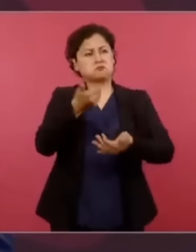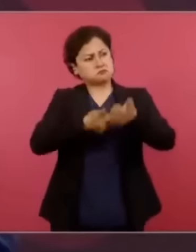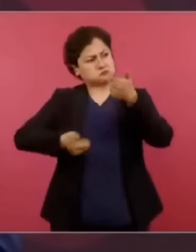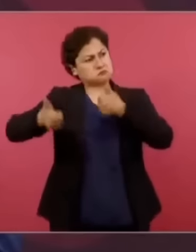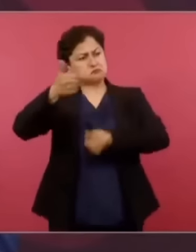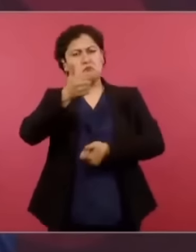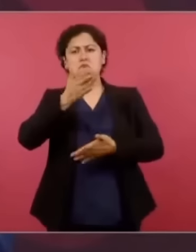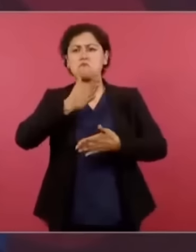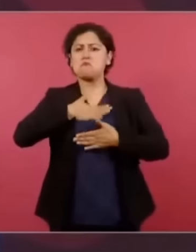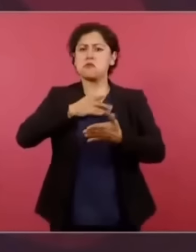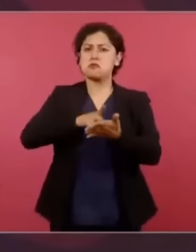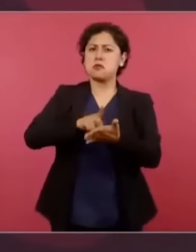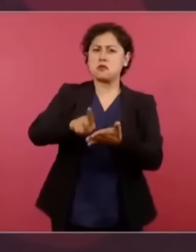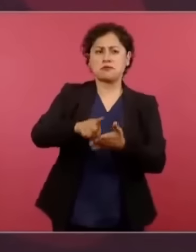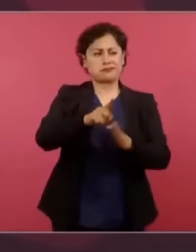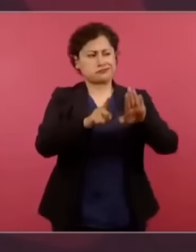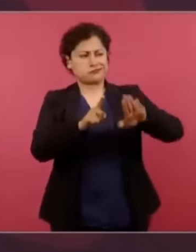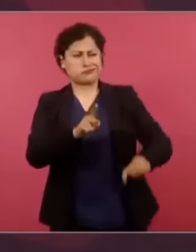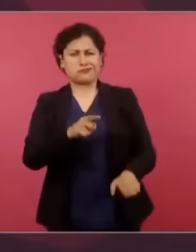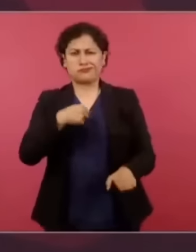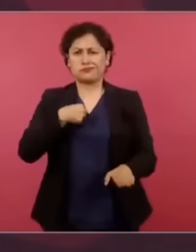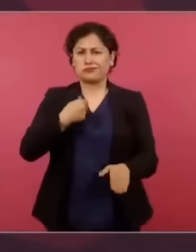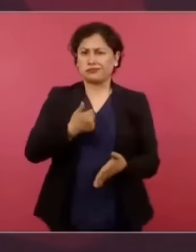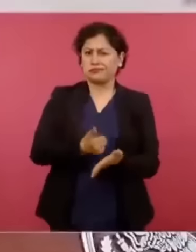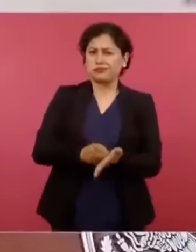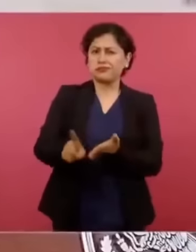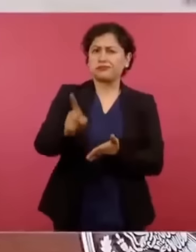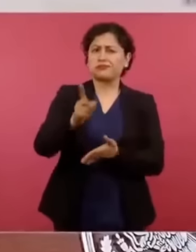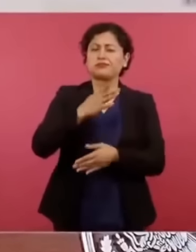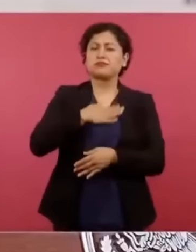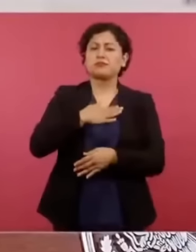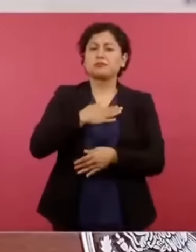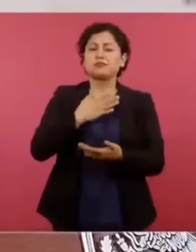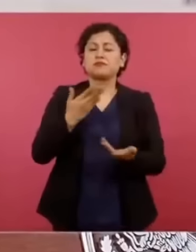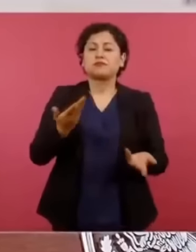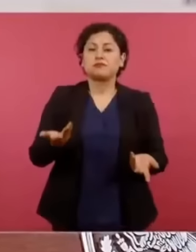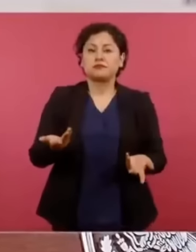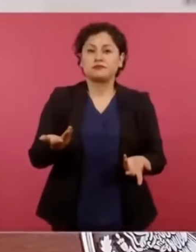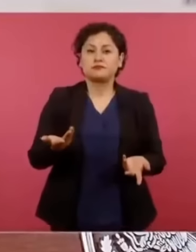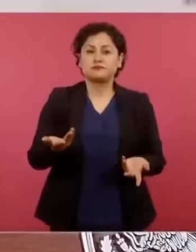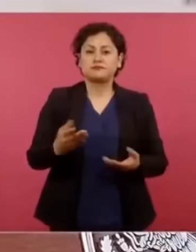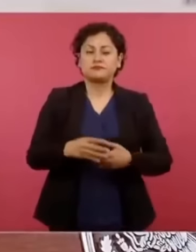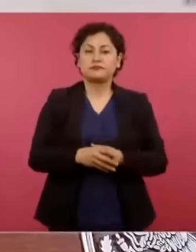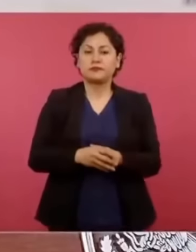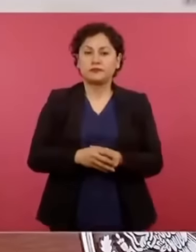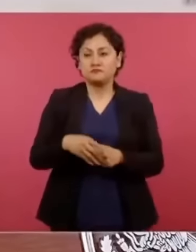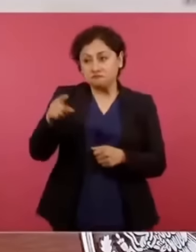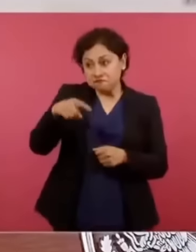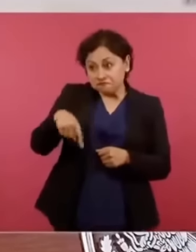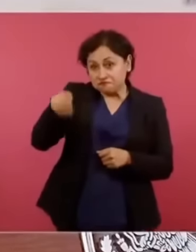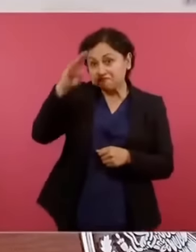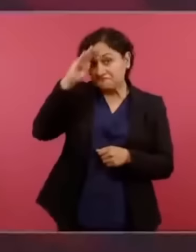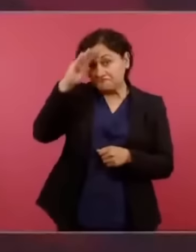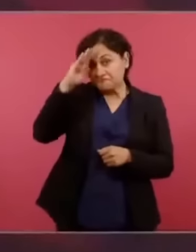yo sí puedo